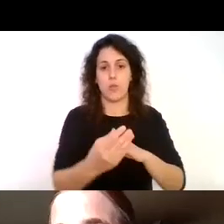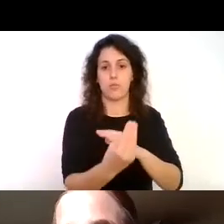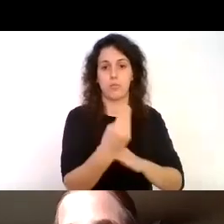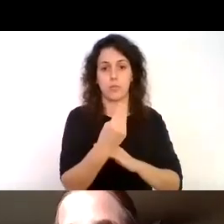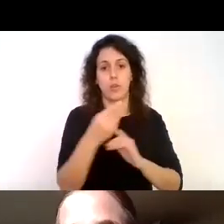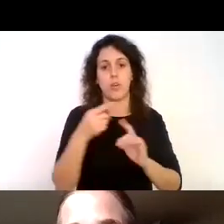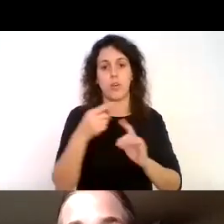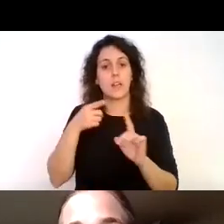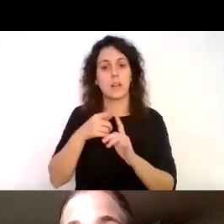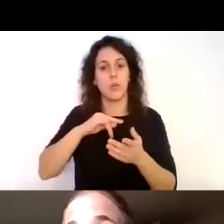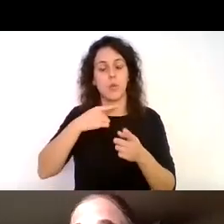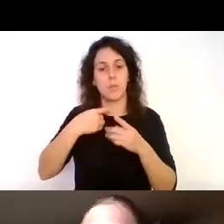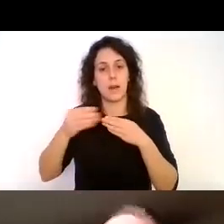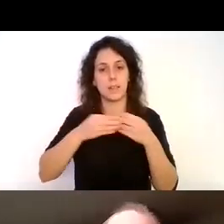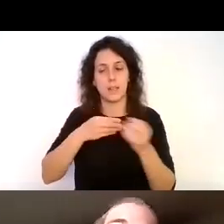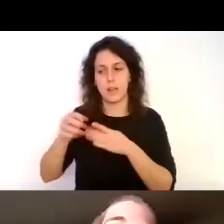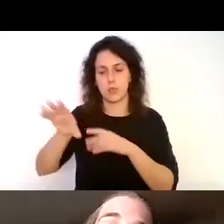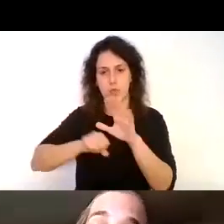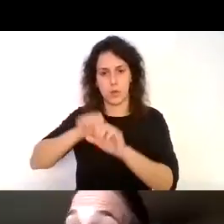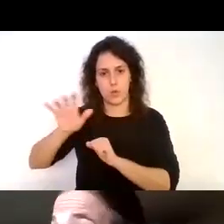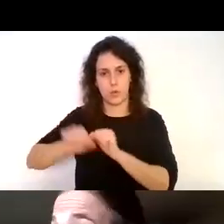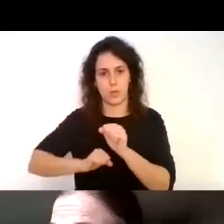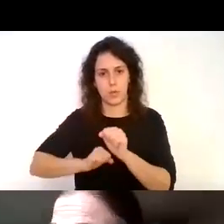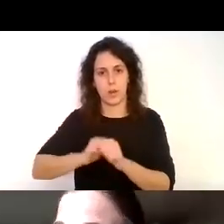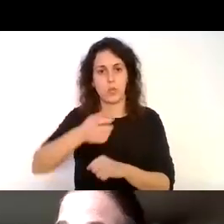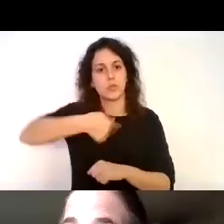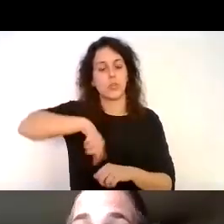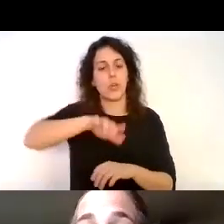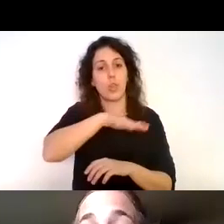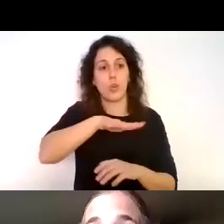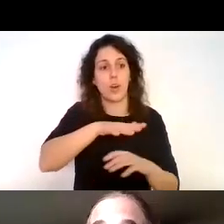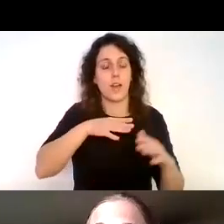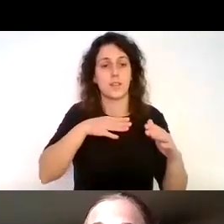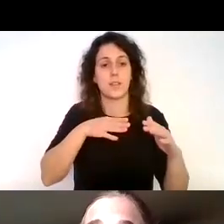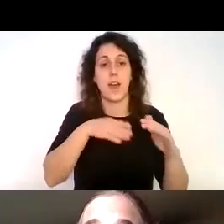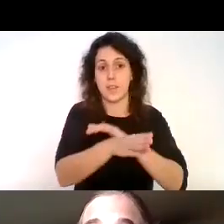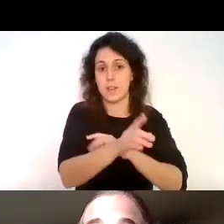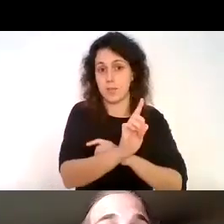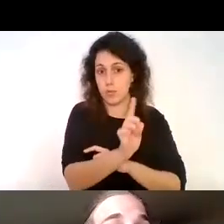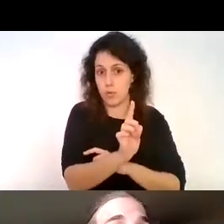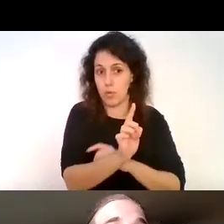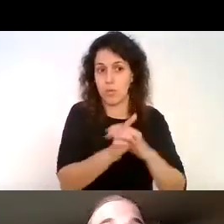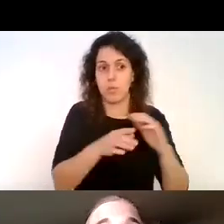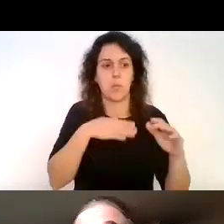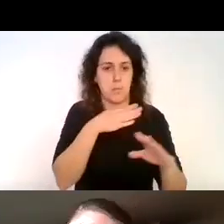más equipamiento entonces seguimos yendo en lugares no accesible pero al utilizar